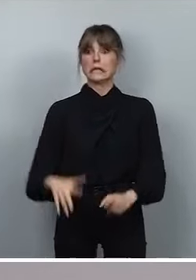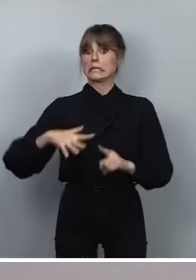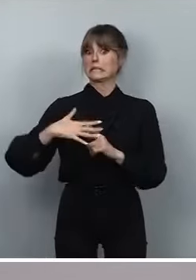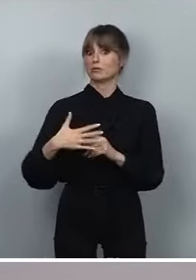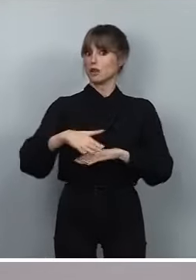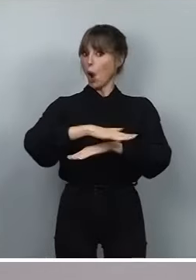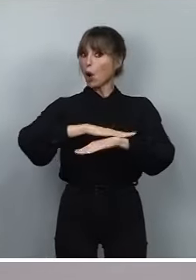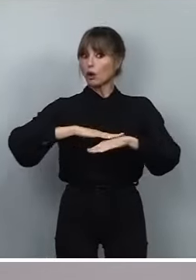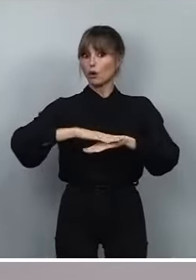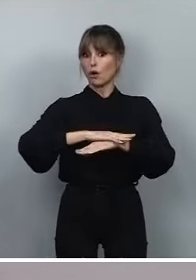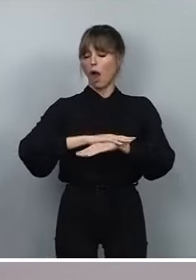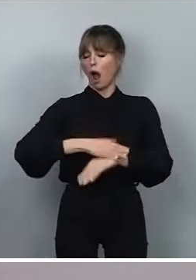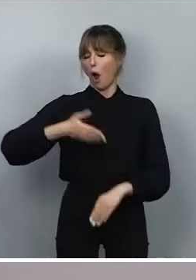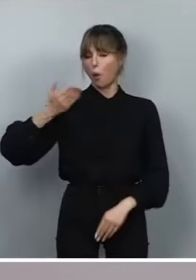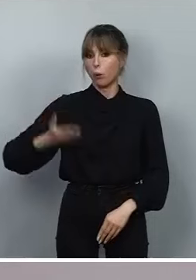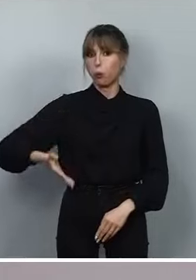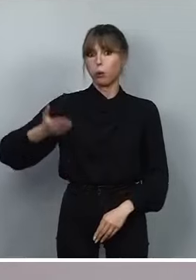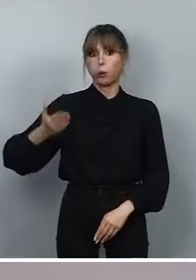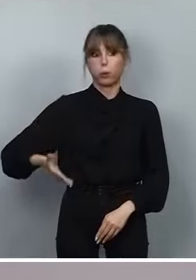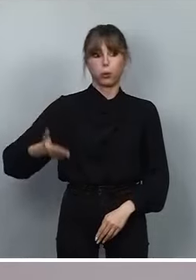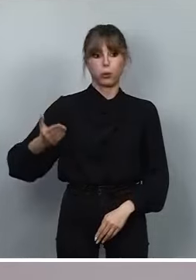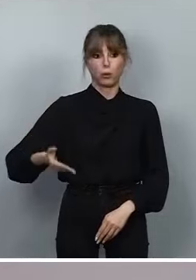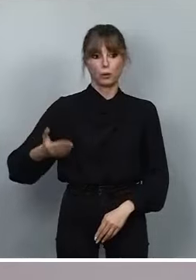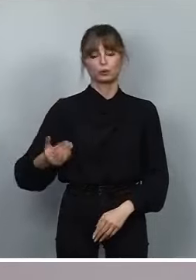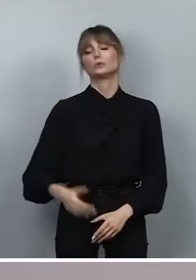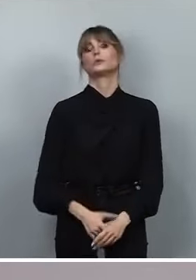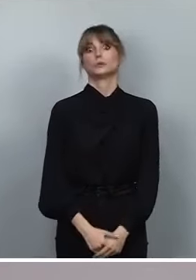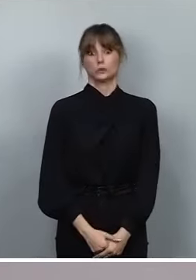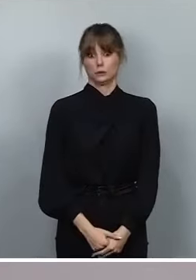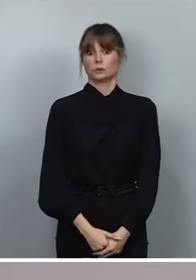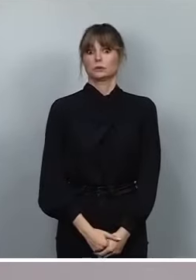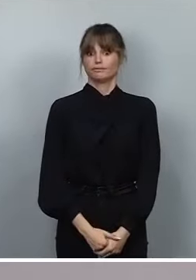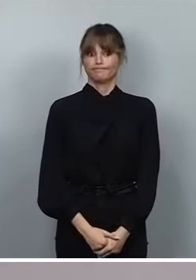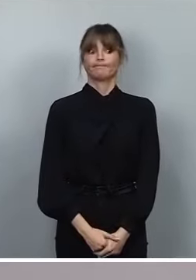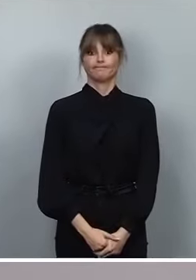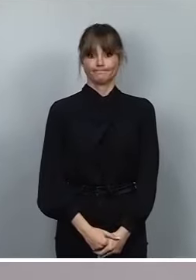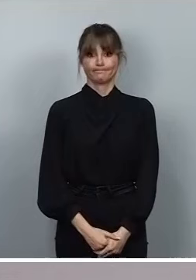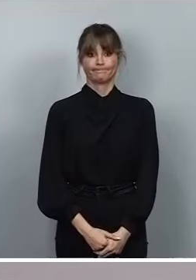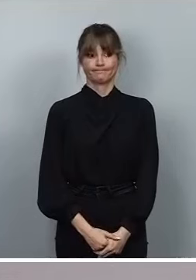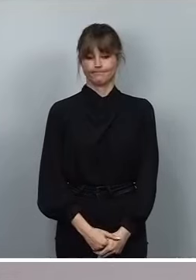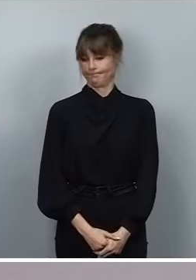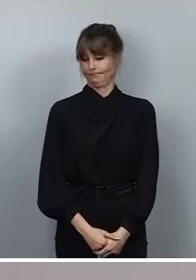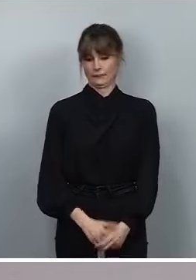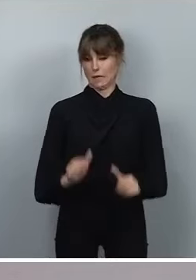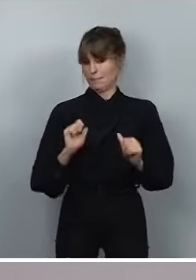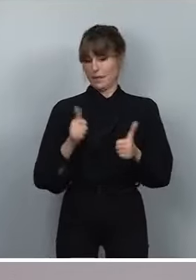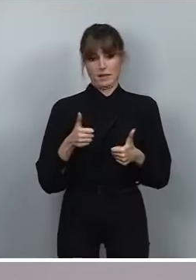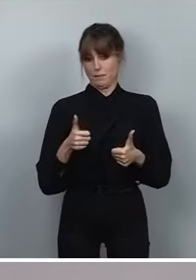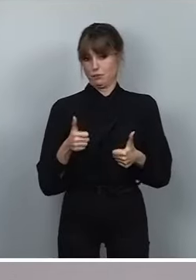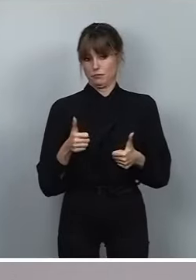es gravísima. Yo creo que se vio desde el primer momento que esta